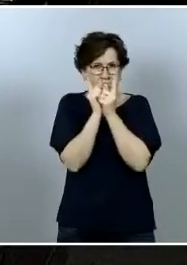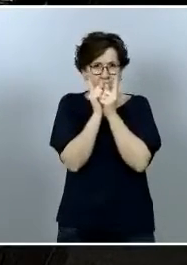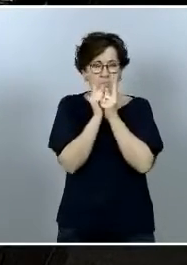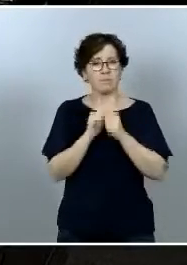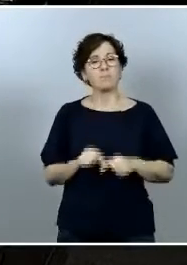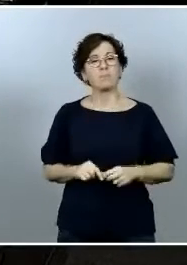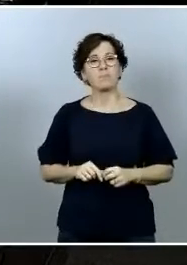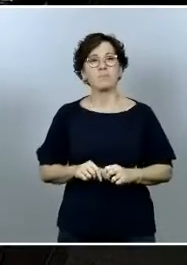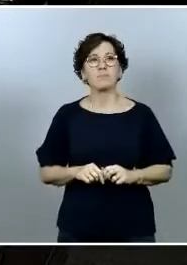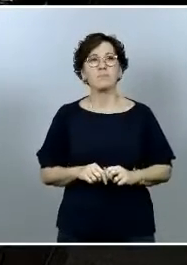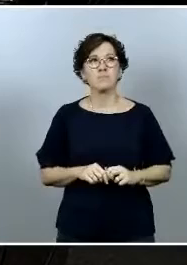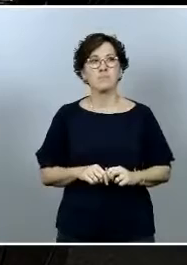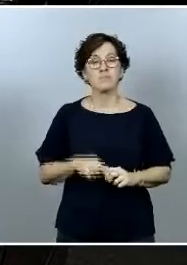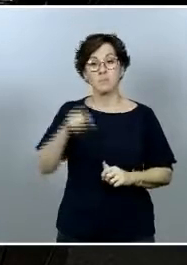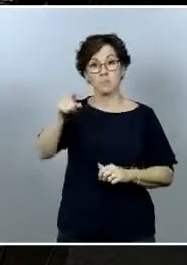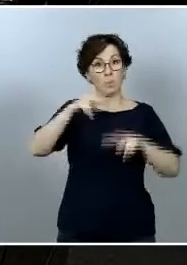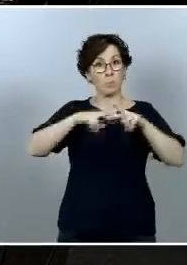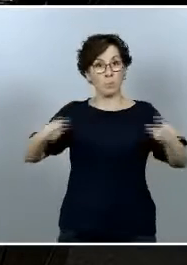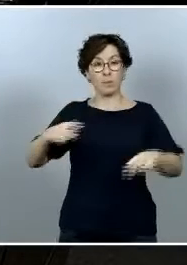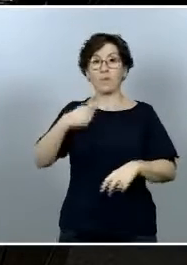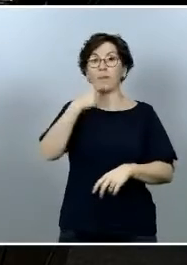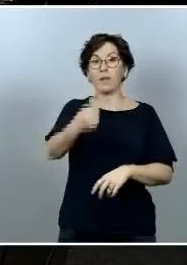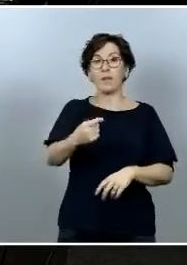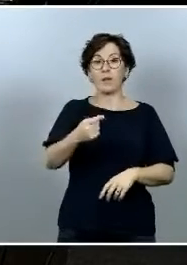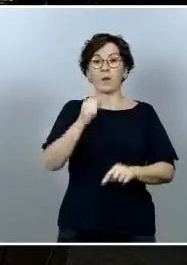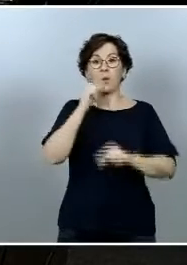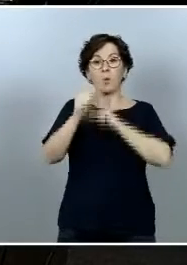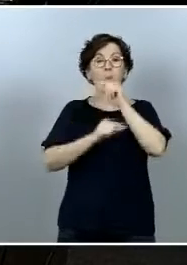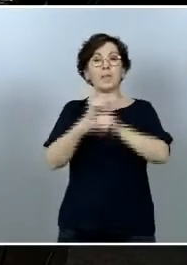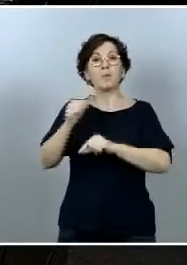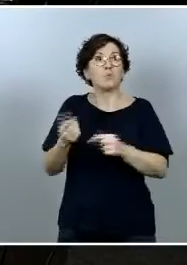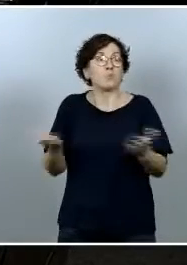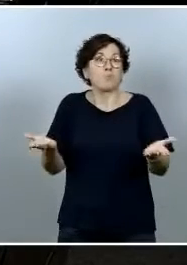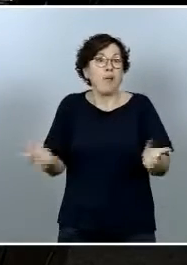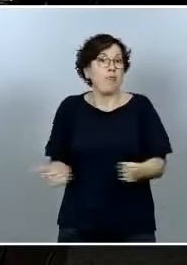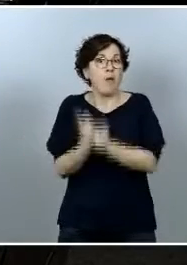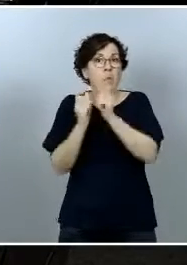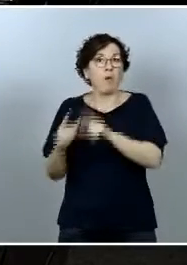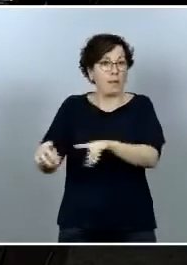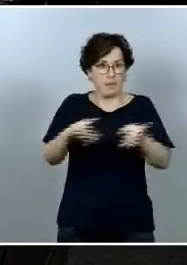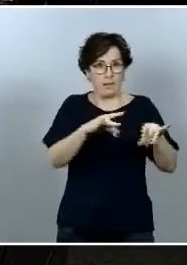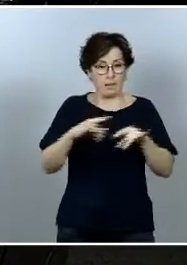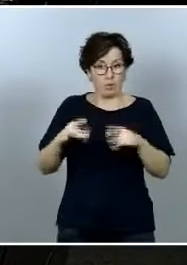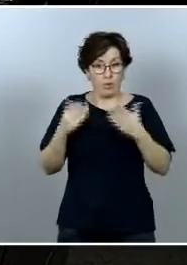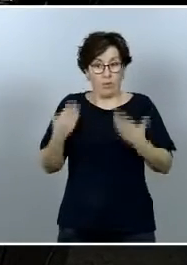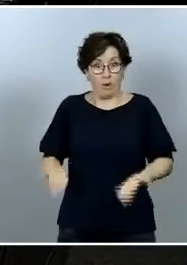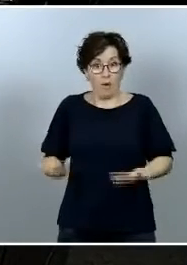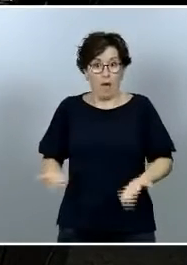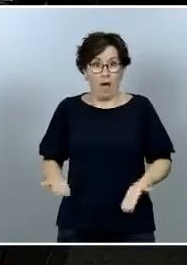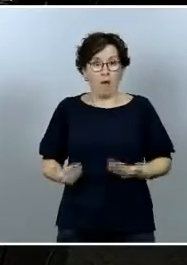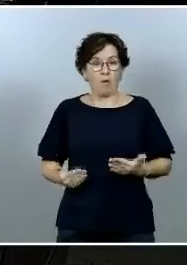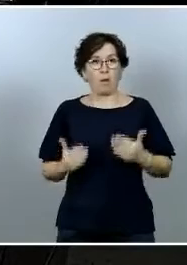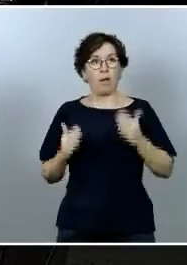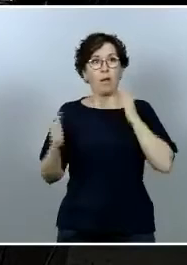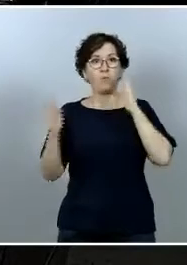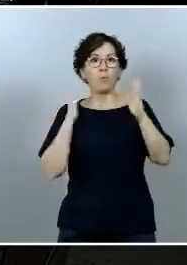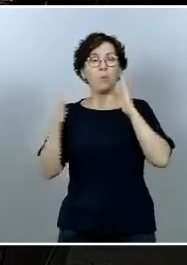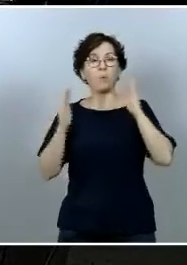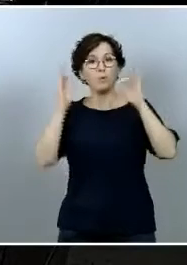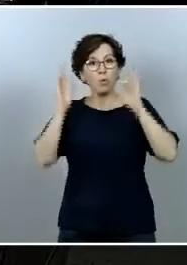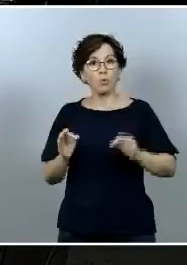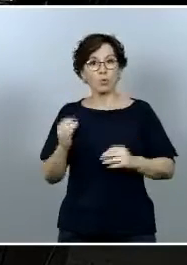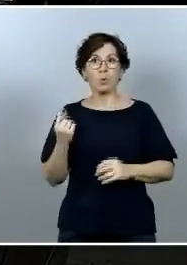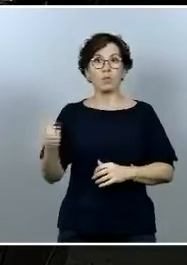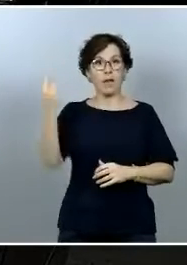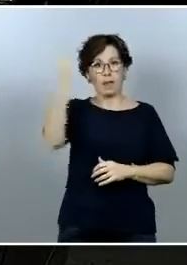ustedes dijeron desde el principio de esta crisis que el virus no entiende territorios y a partir de ahora entramos en una fase en la que más o menos cada territorio puede